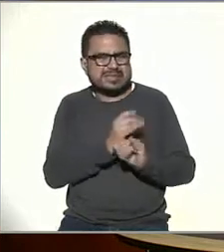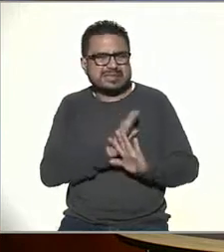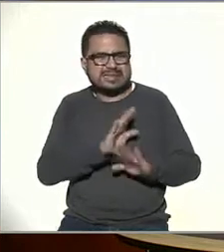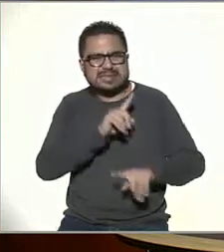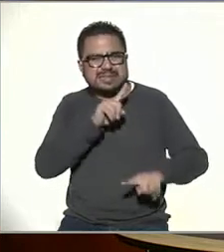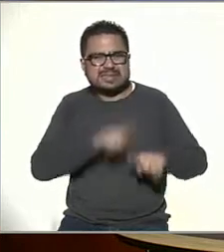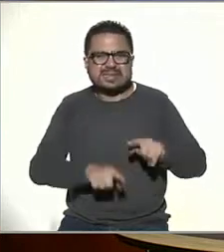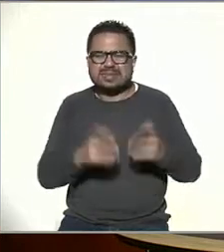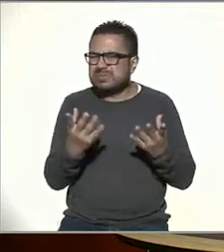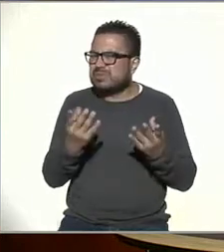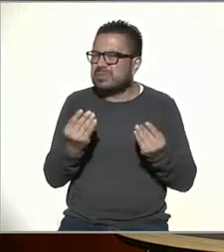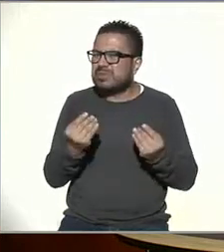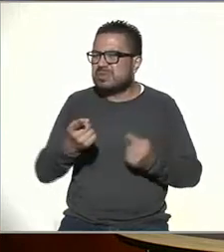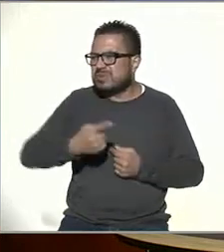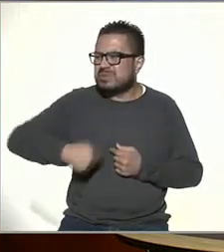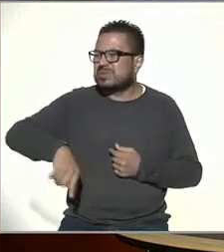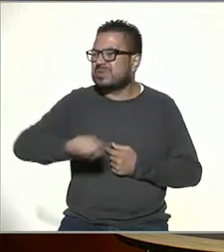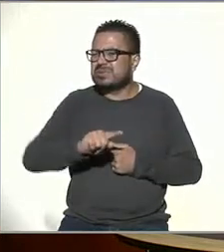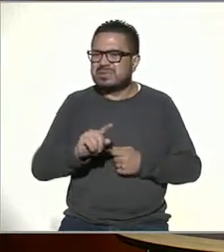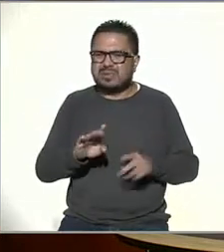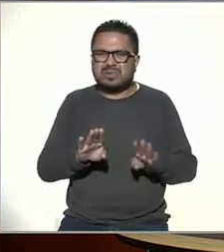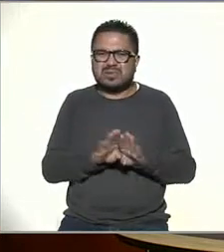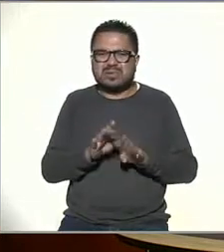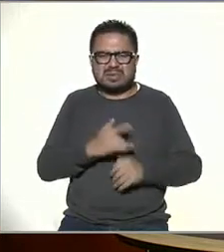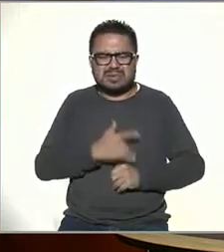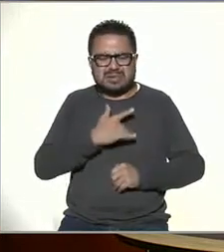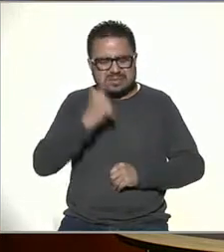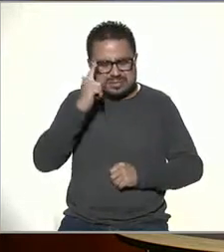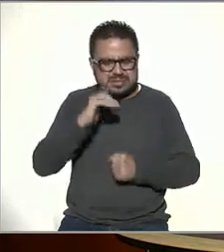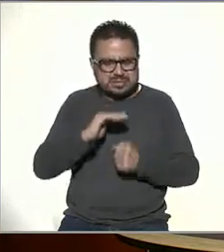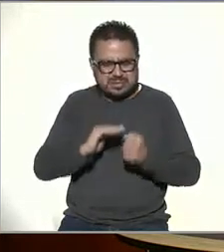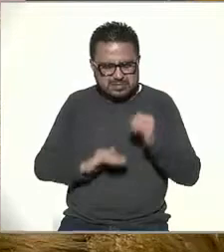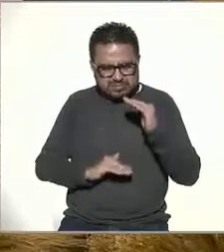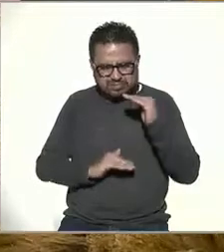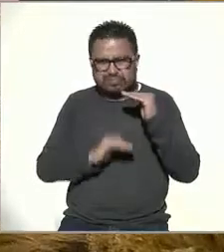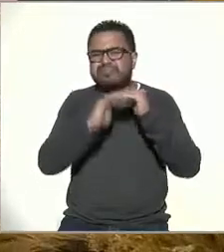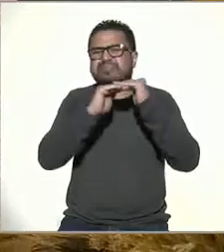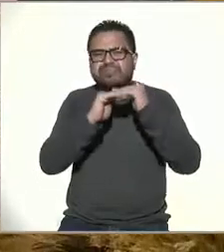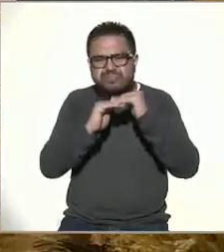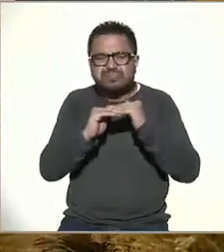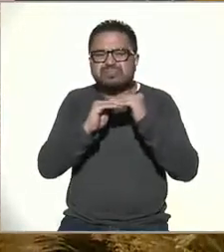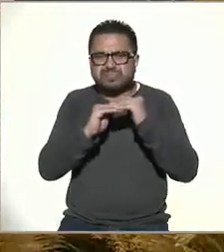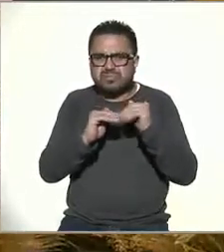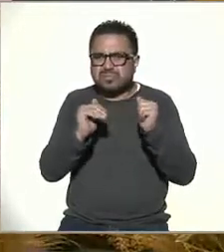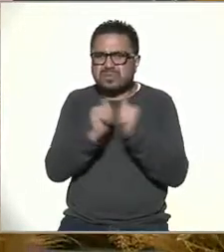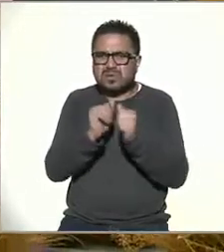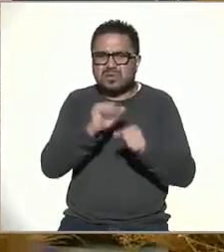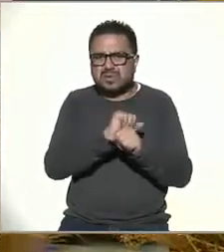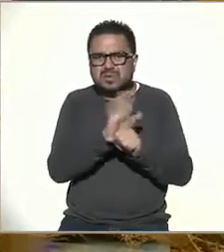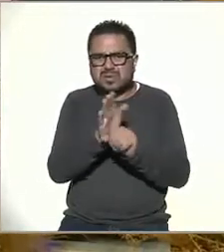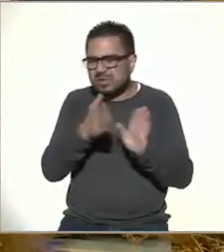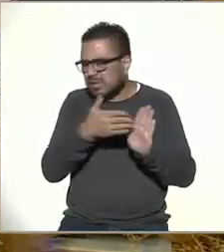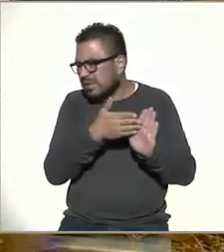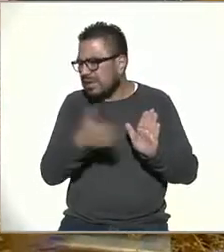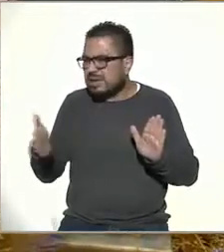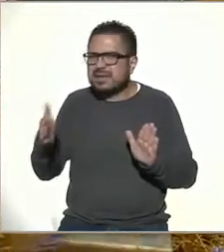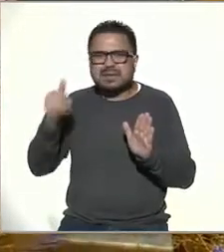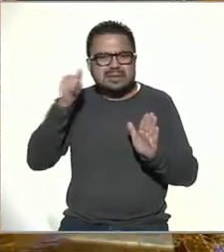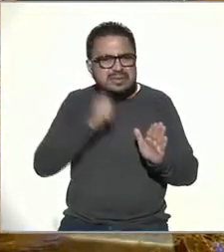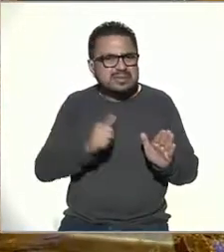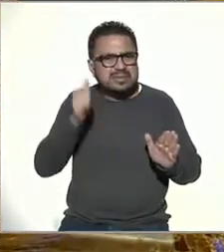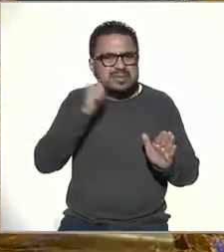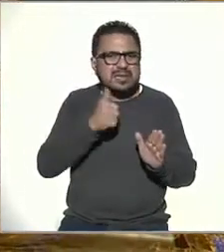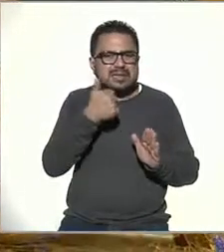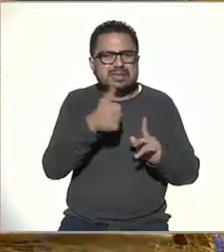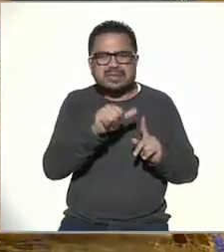quedaron tan, digamos, saturados, saturados durante la pandemia, de pasar de